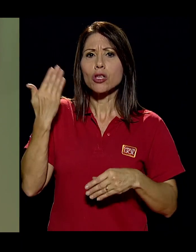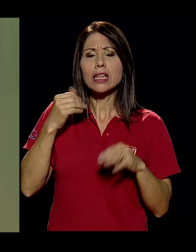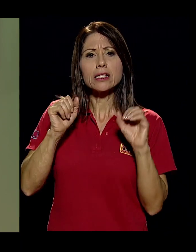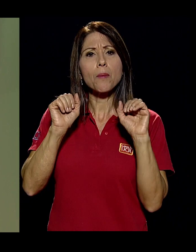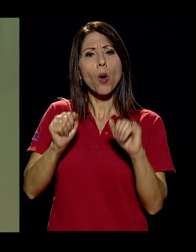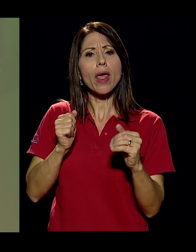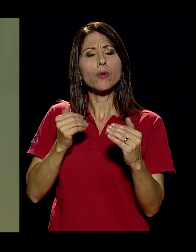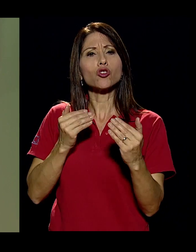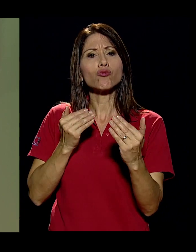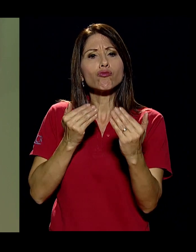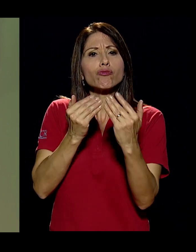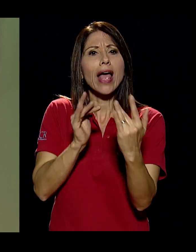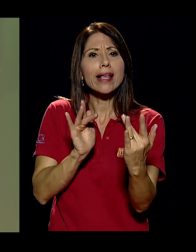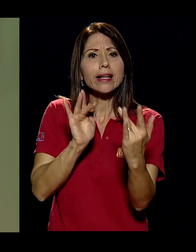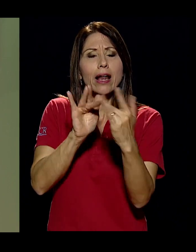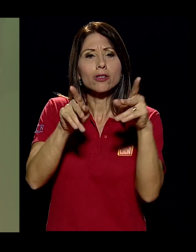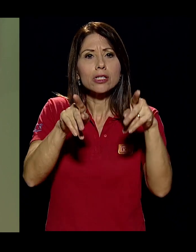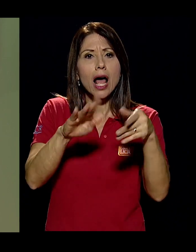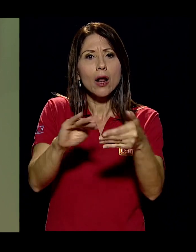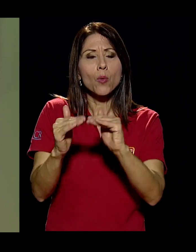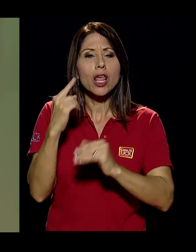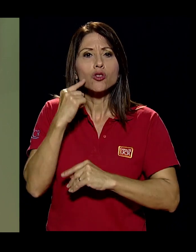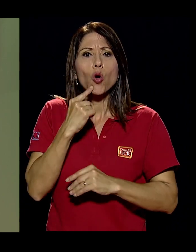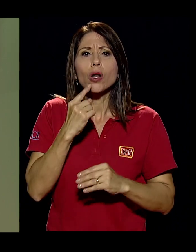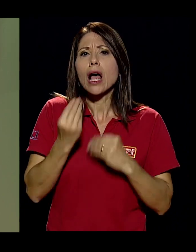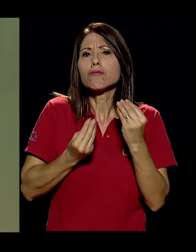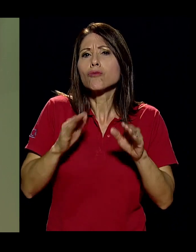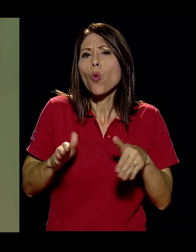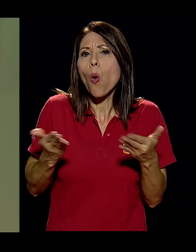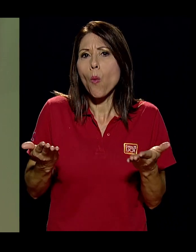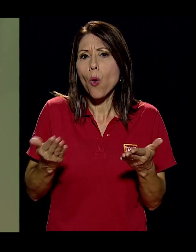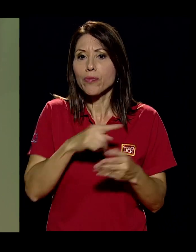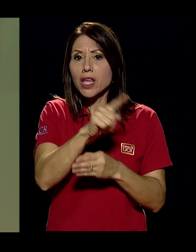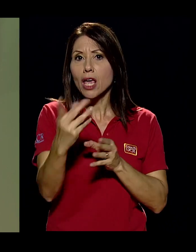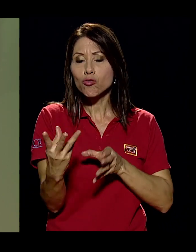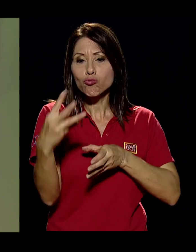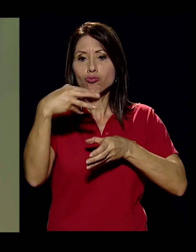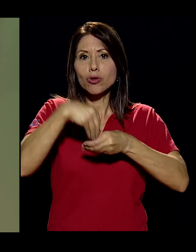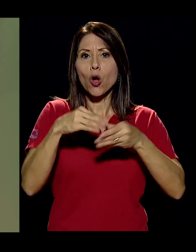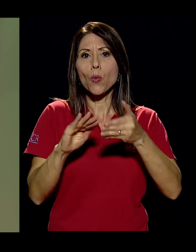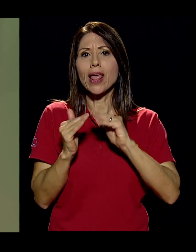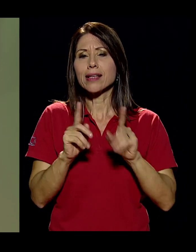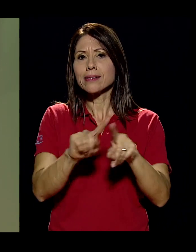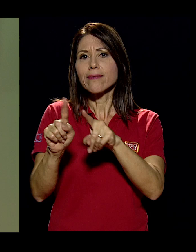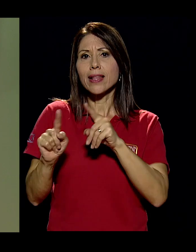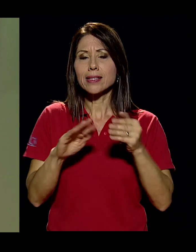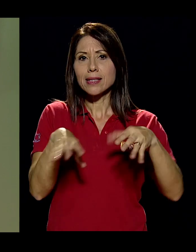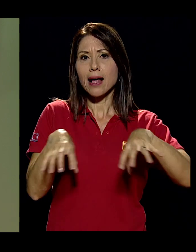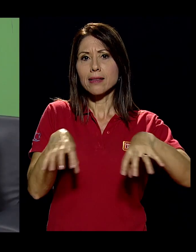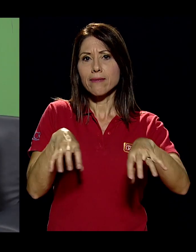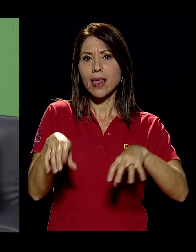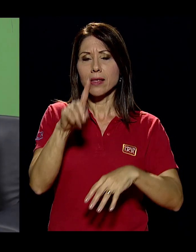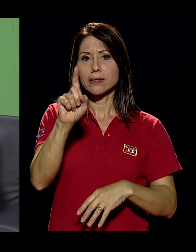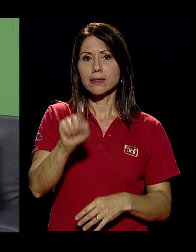acercarnos a la comunidad sorda e integrarla más en las comunidades, en las diferentes actividades que hacemos?